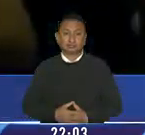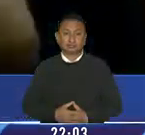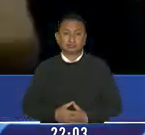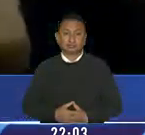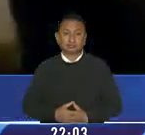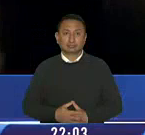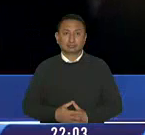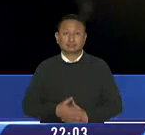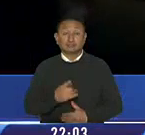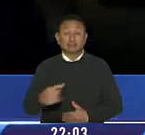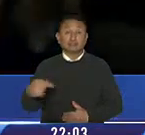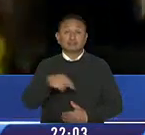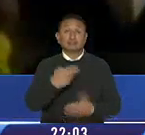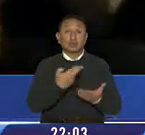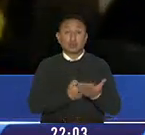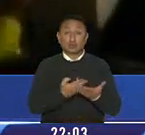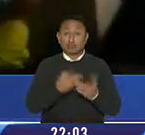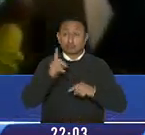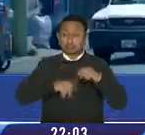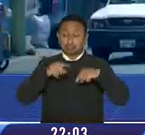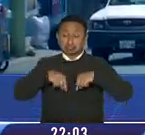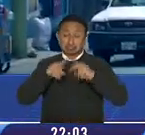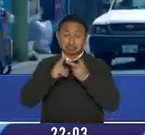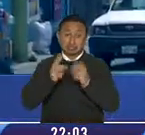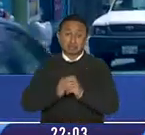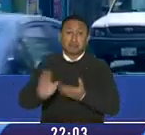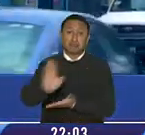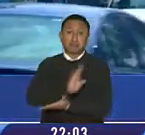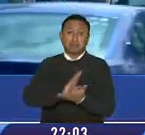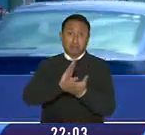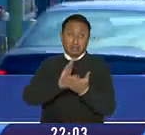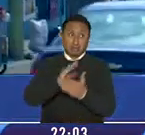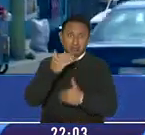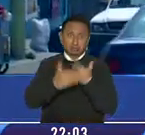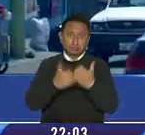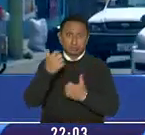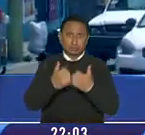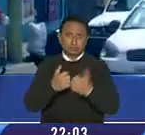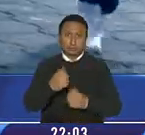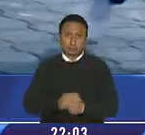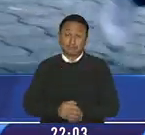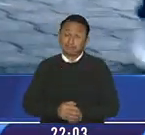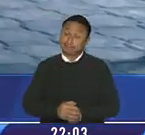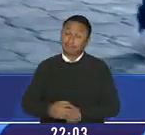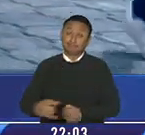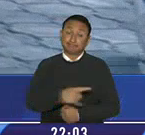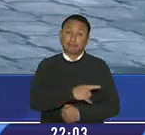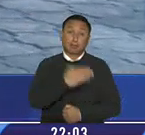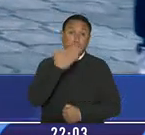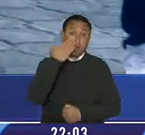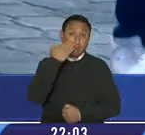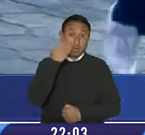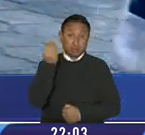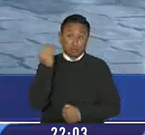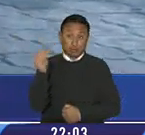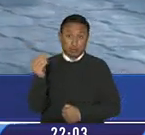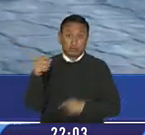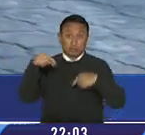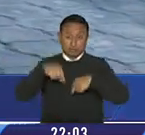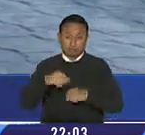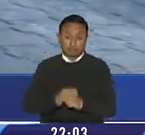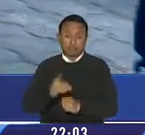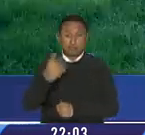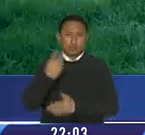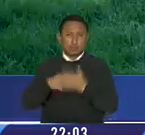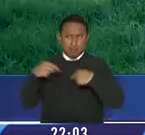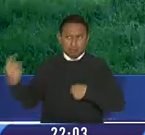Una supuesta reunión entre amigos y vecinos del barrio terminó mal, por decirlo menos, la madre de una de las adolescentes cuando su hija